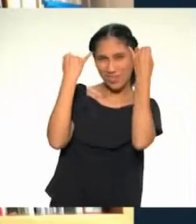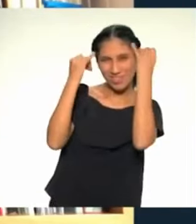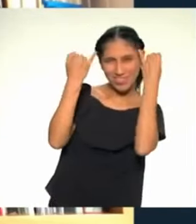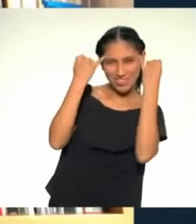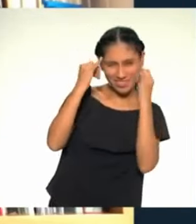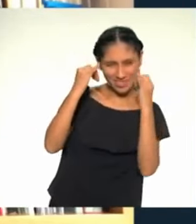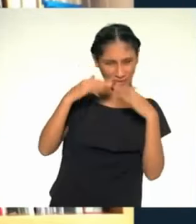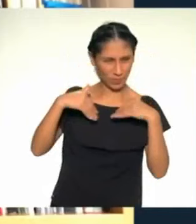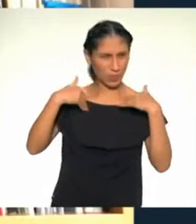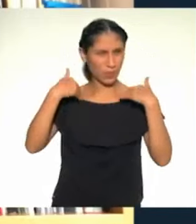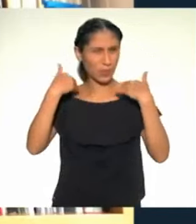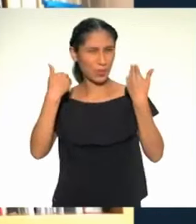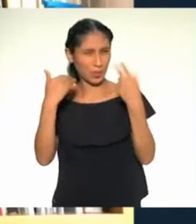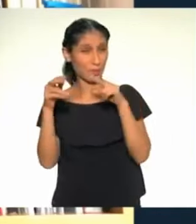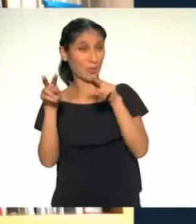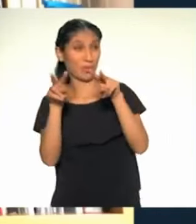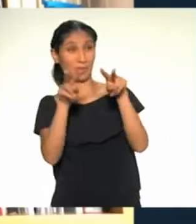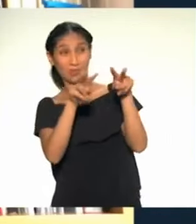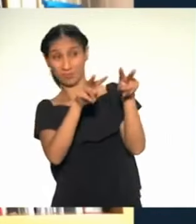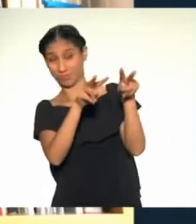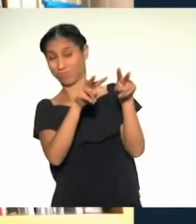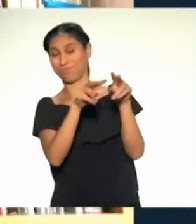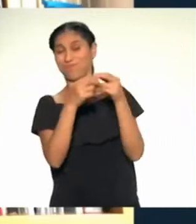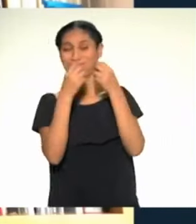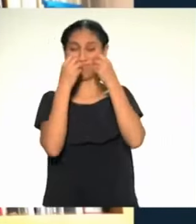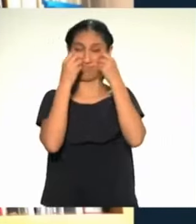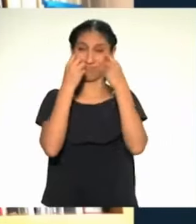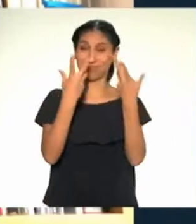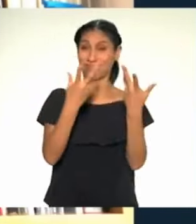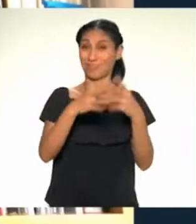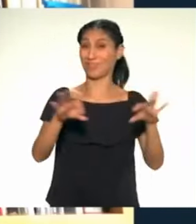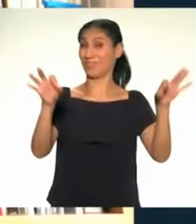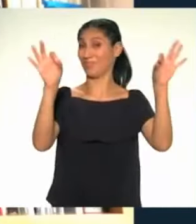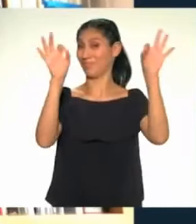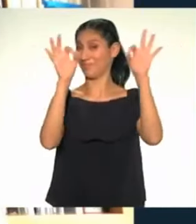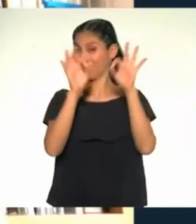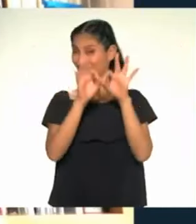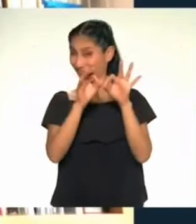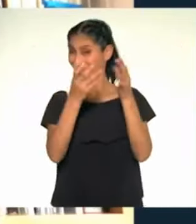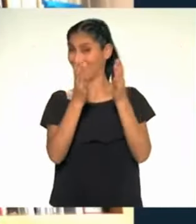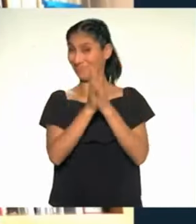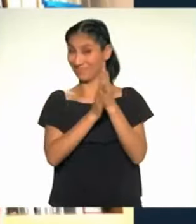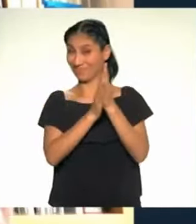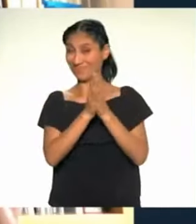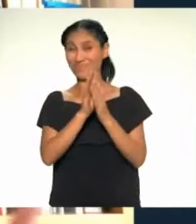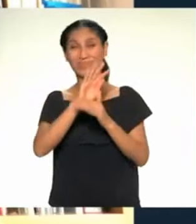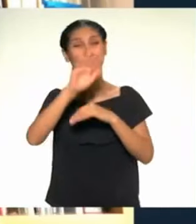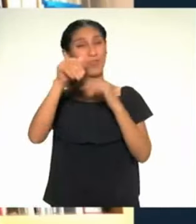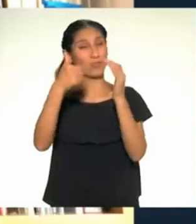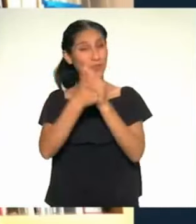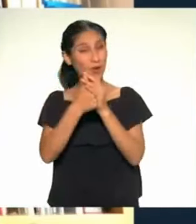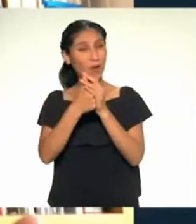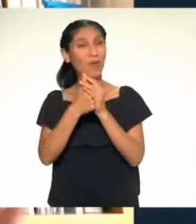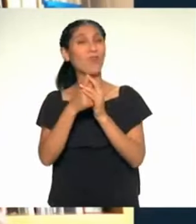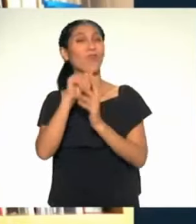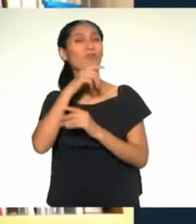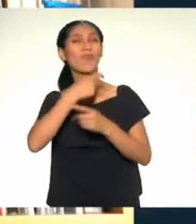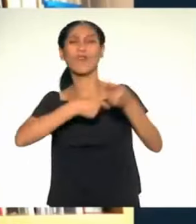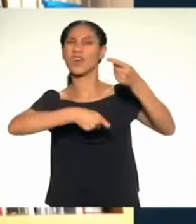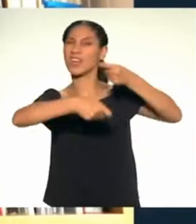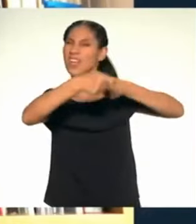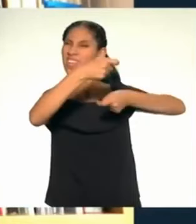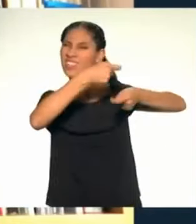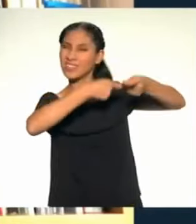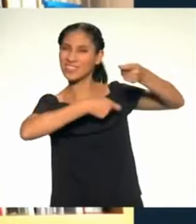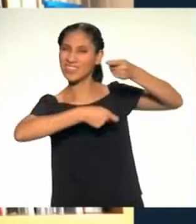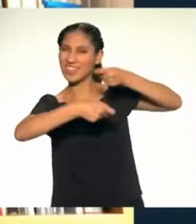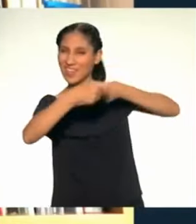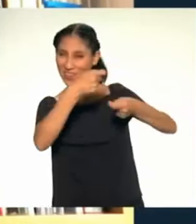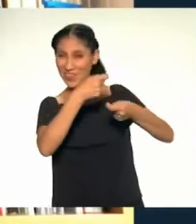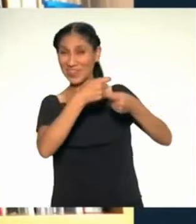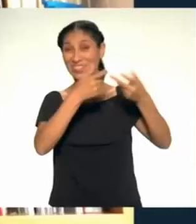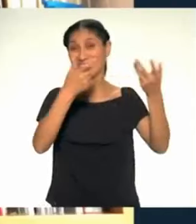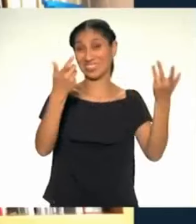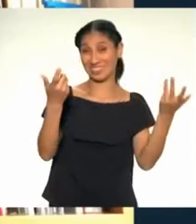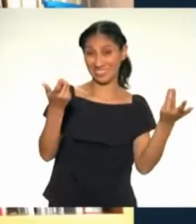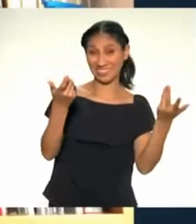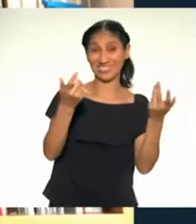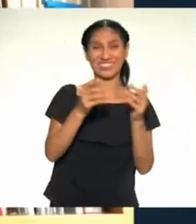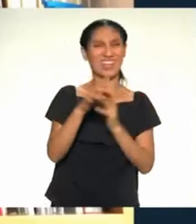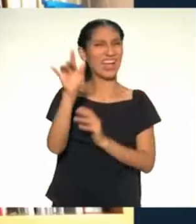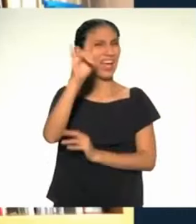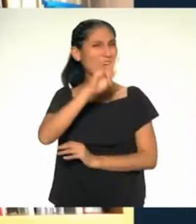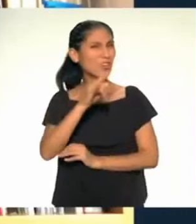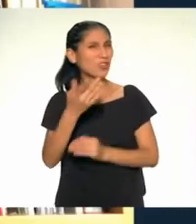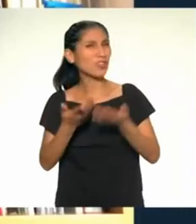sumamente interesante el negocio vinculado al uso de